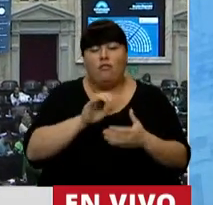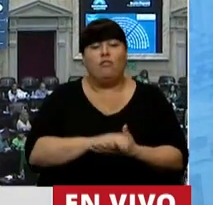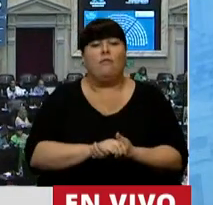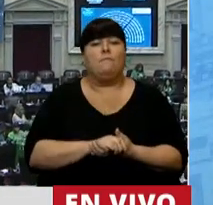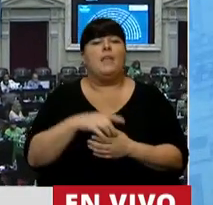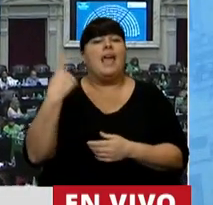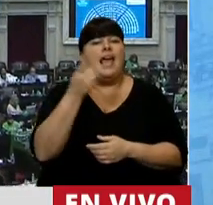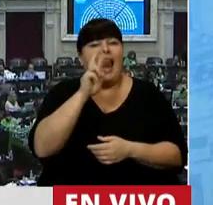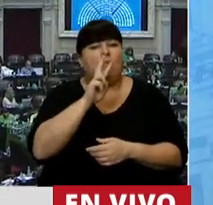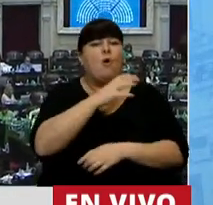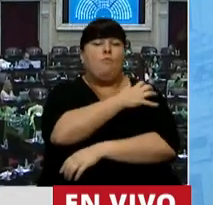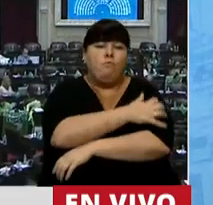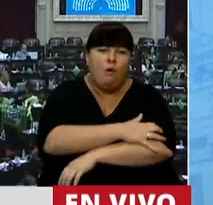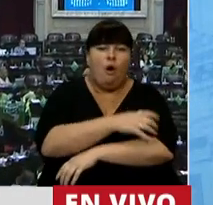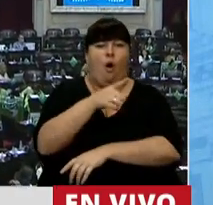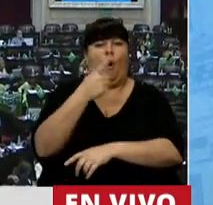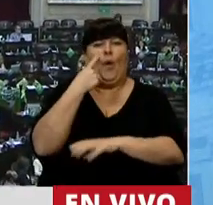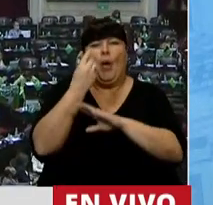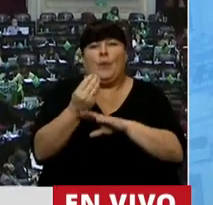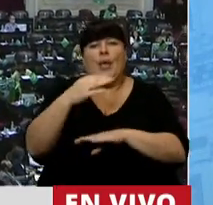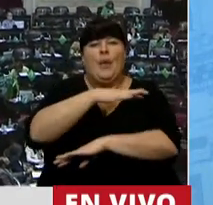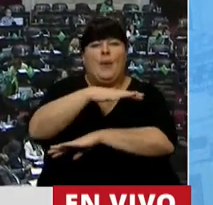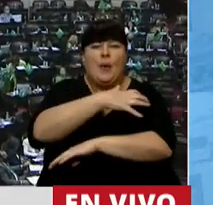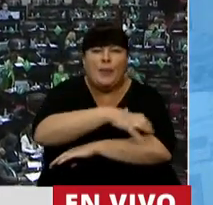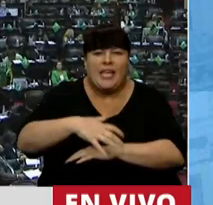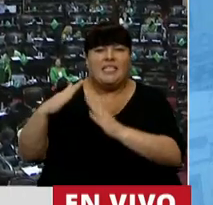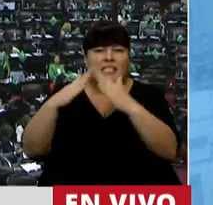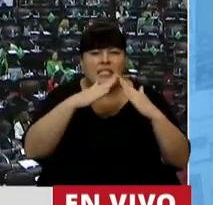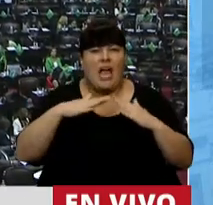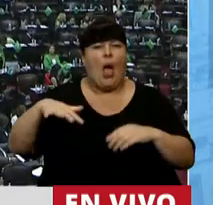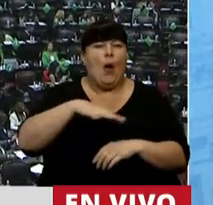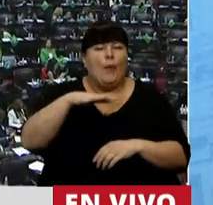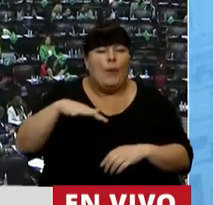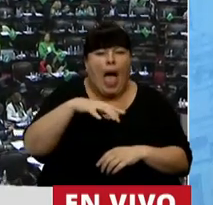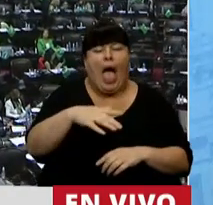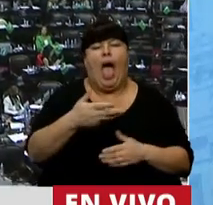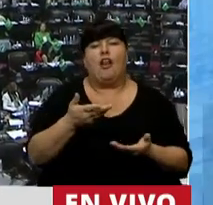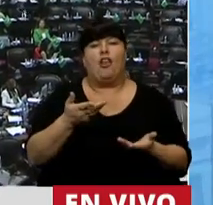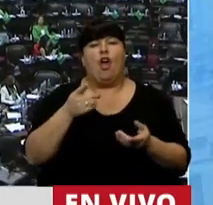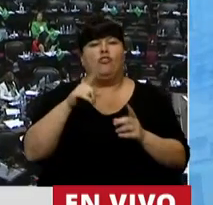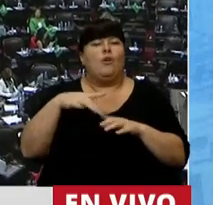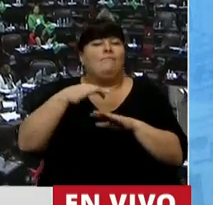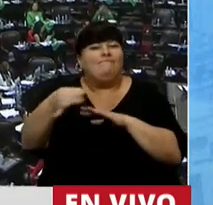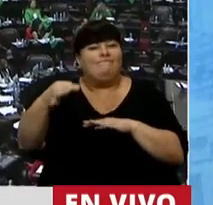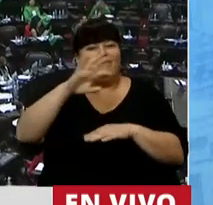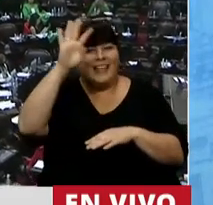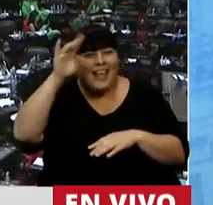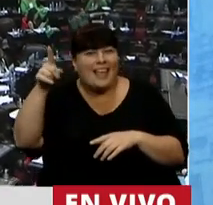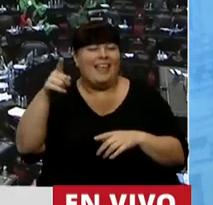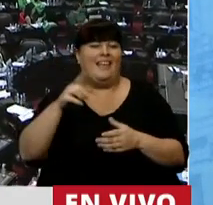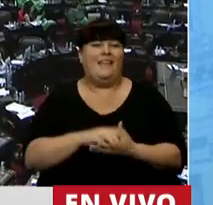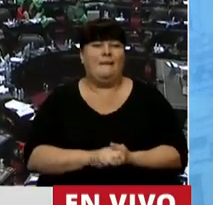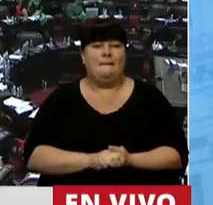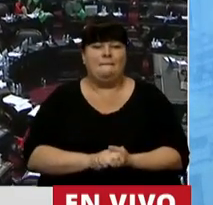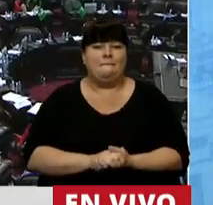y que a las mujeres pobres, esas que habitan en las villas, en los barrios, en las comunidades originarias,